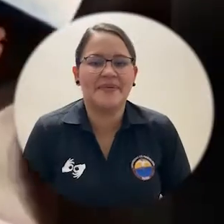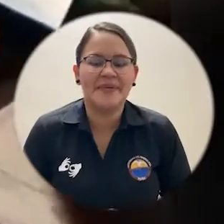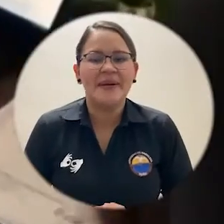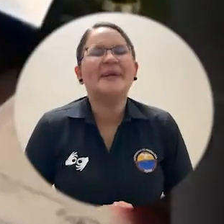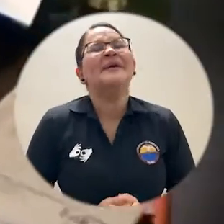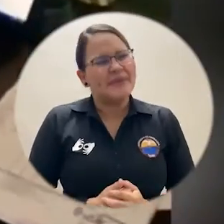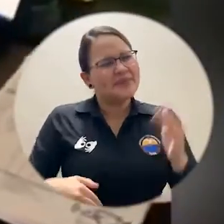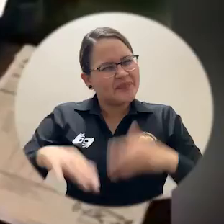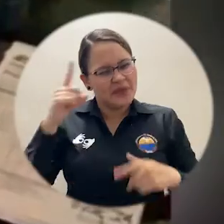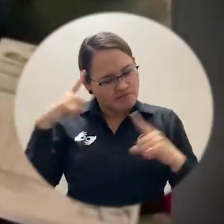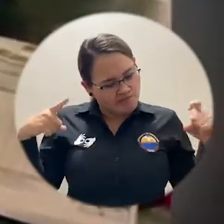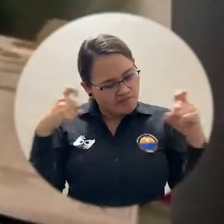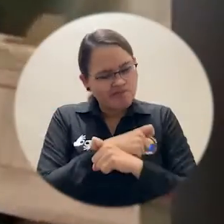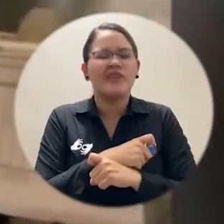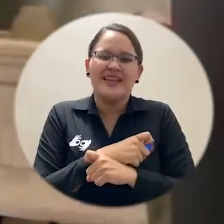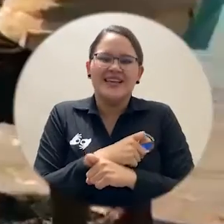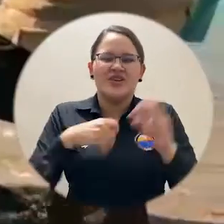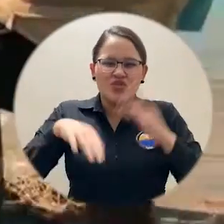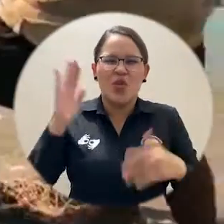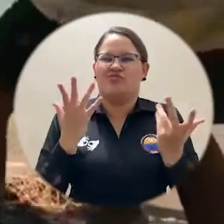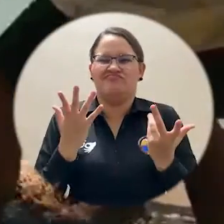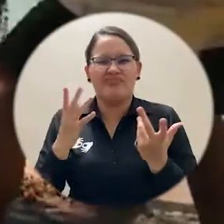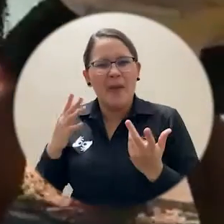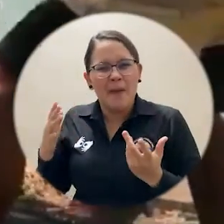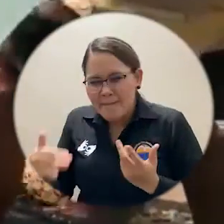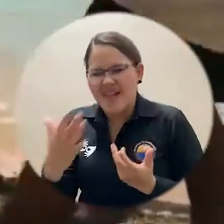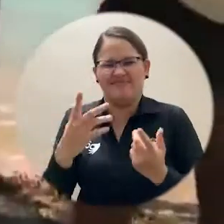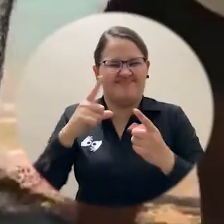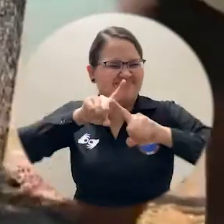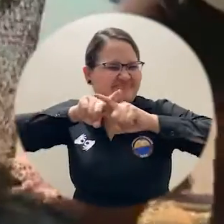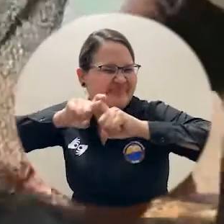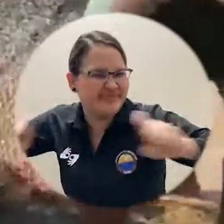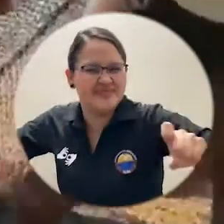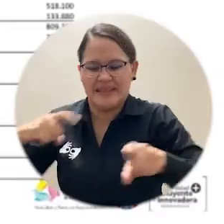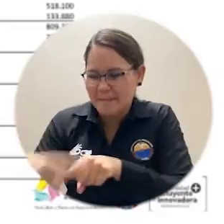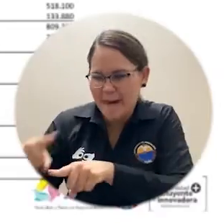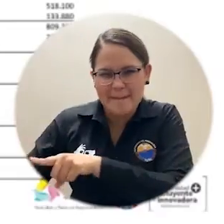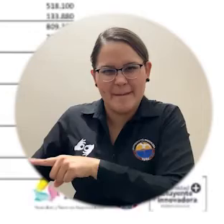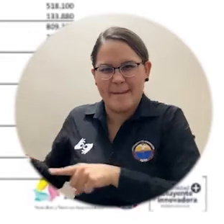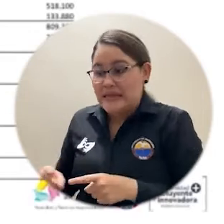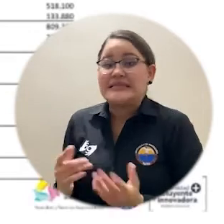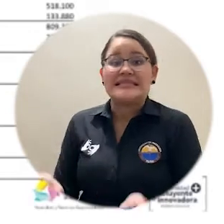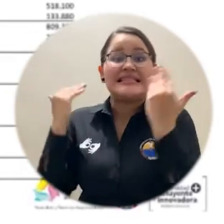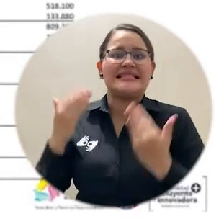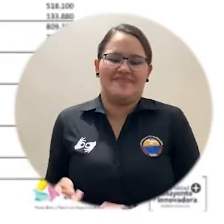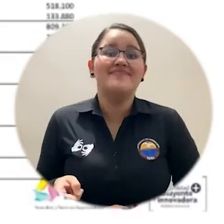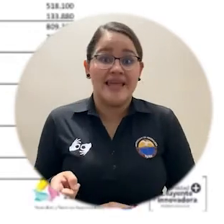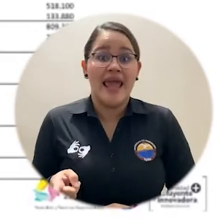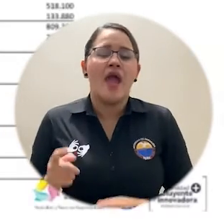una de las zonas tiene una vocación. Por eso es que la diversidad en ese tipo de pesquería